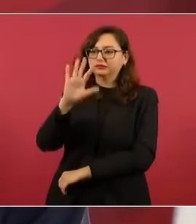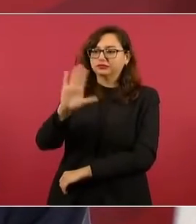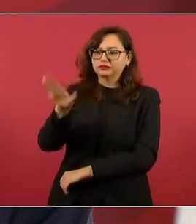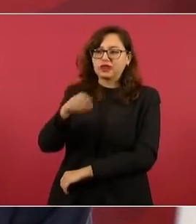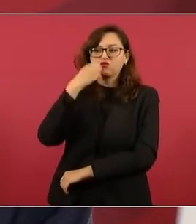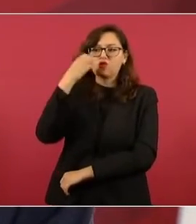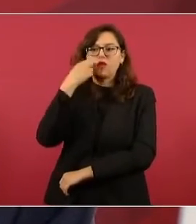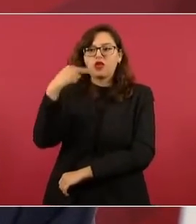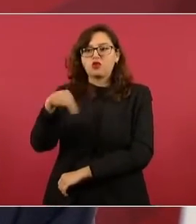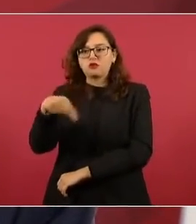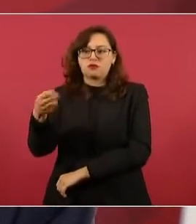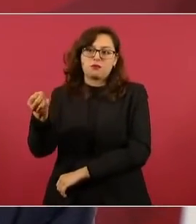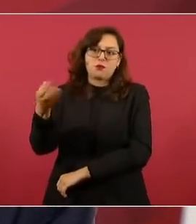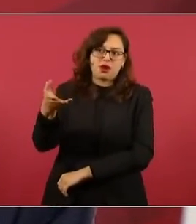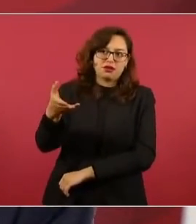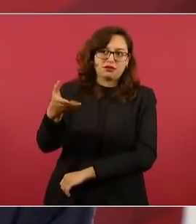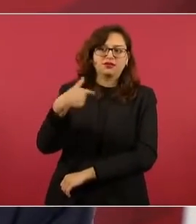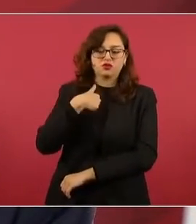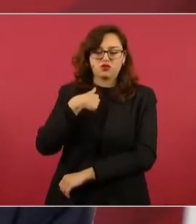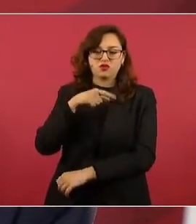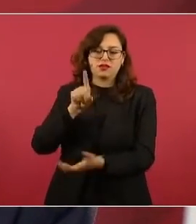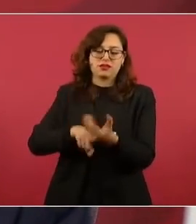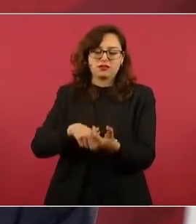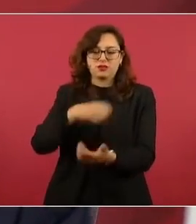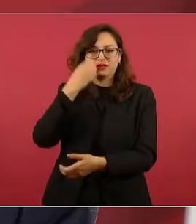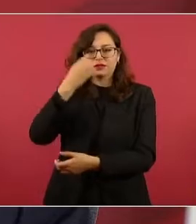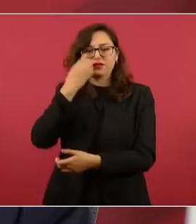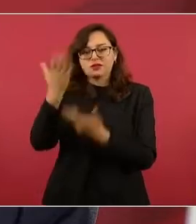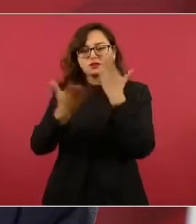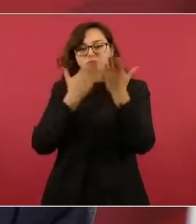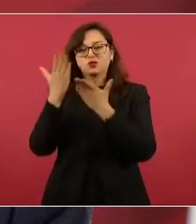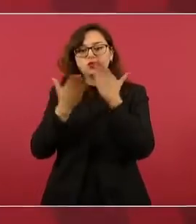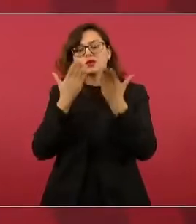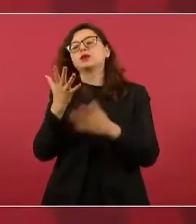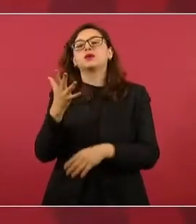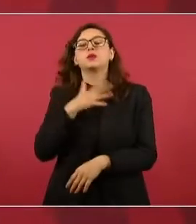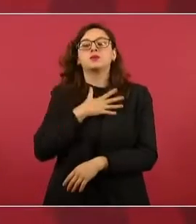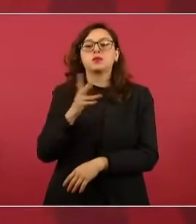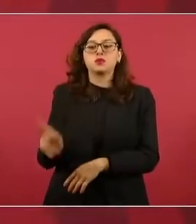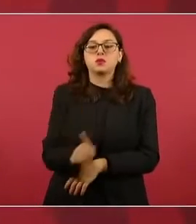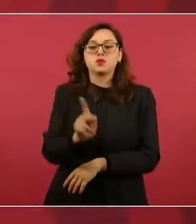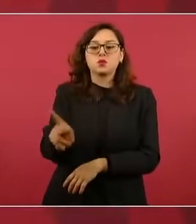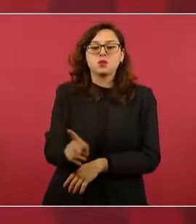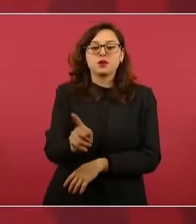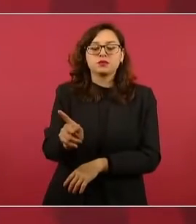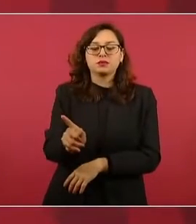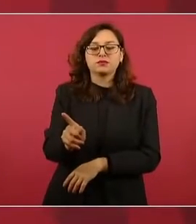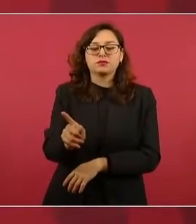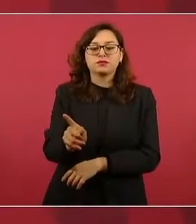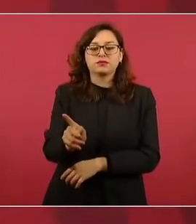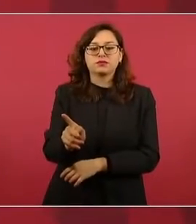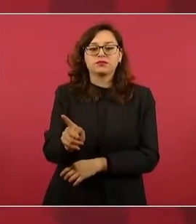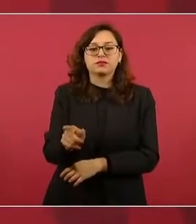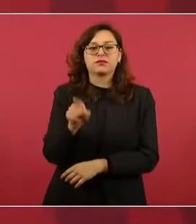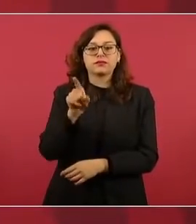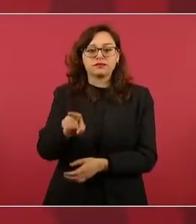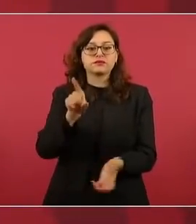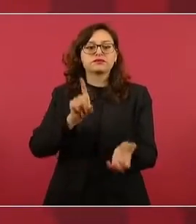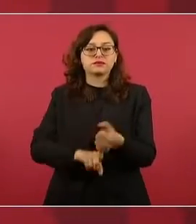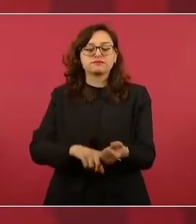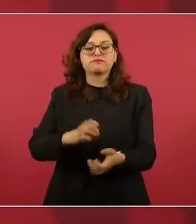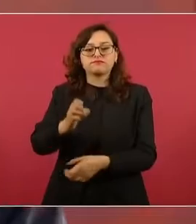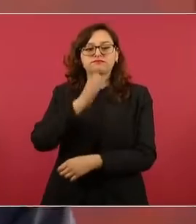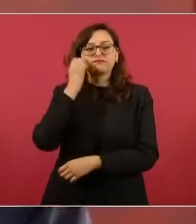mi pueblo tenía la fortuna de contar con escuela